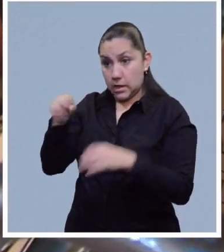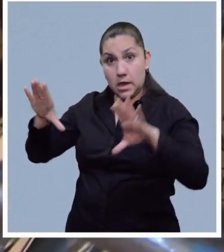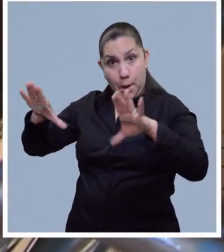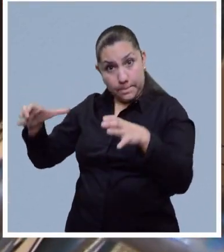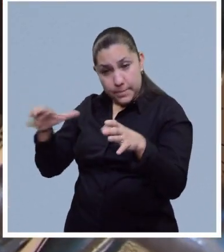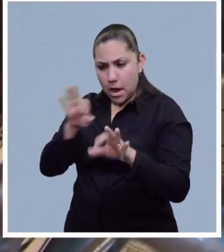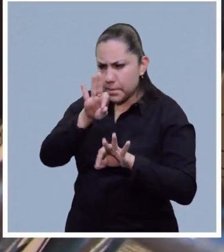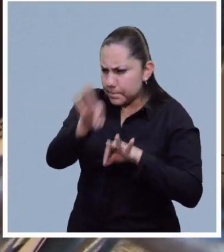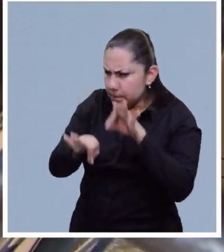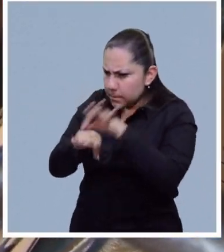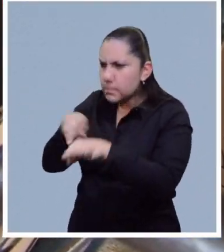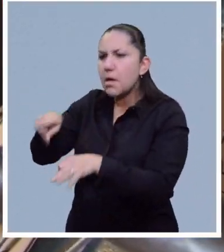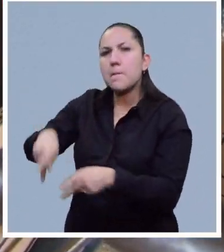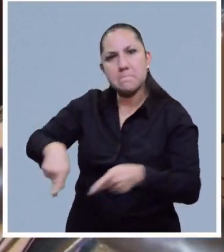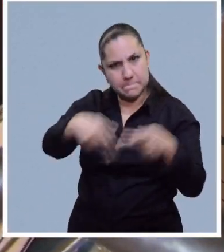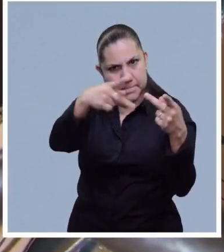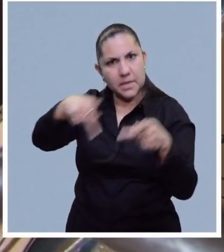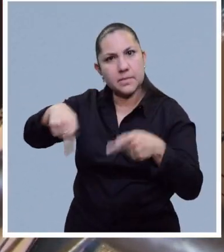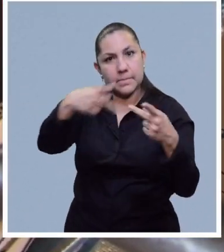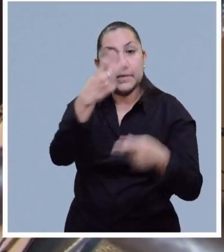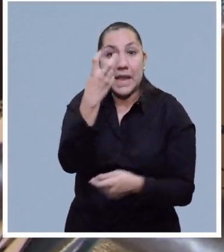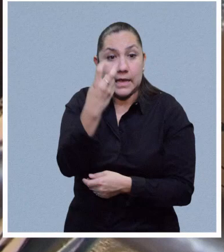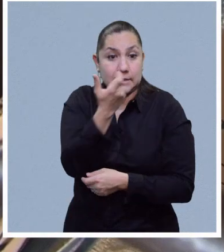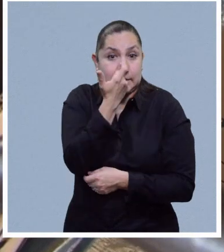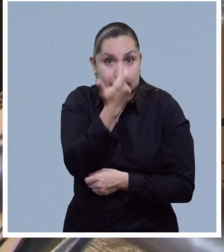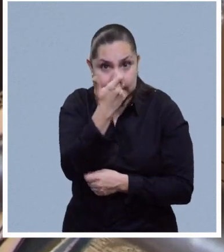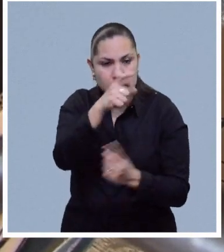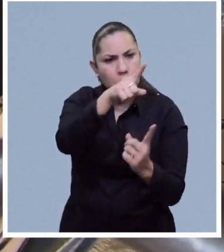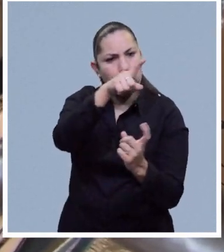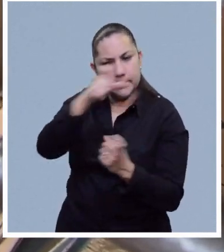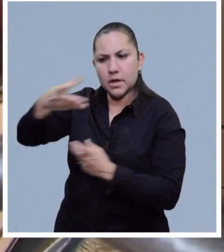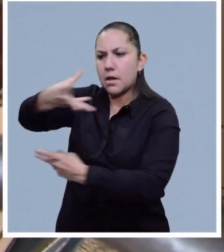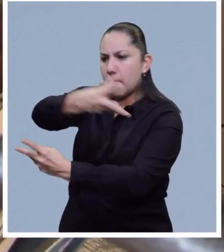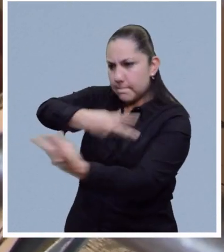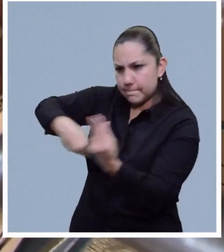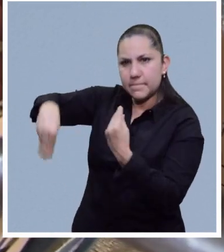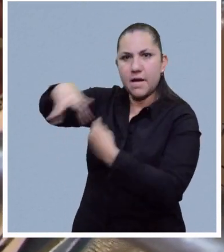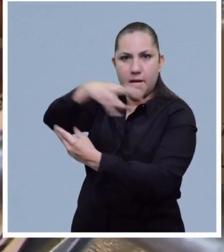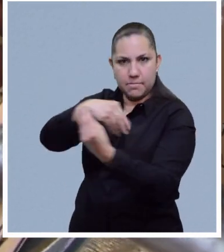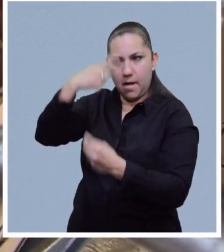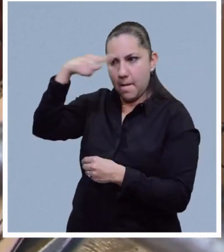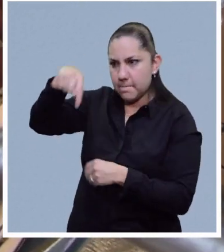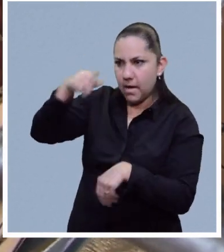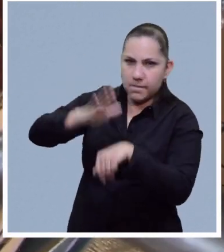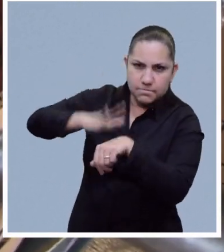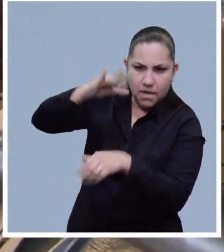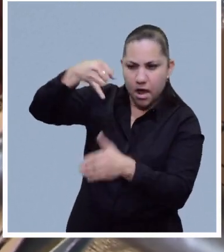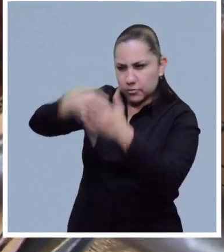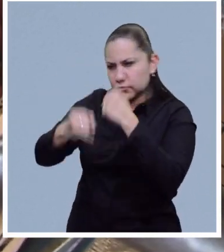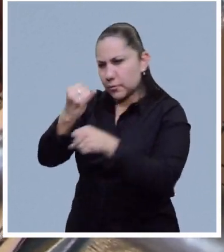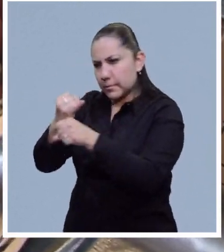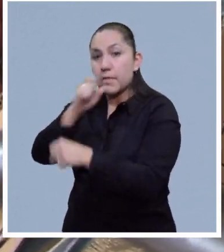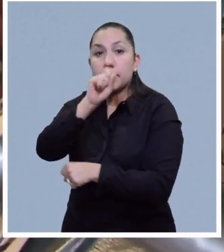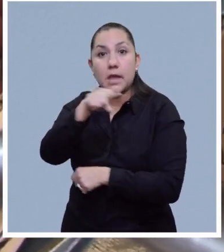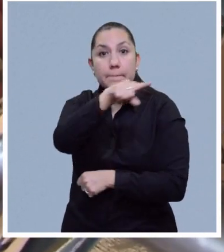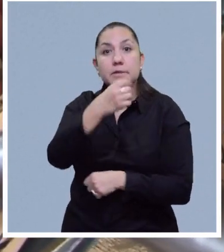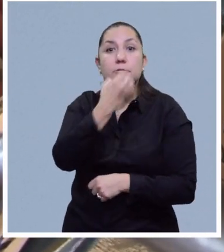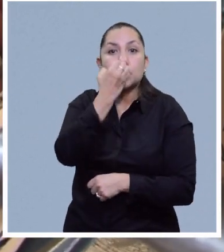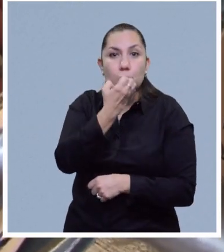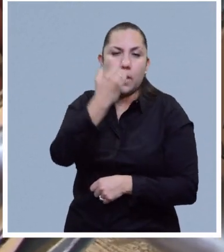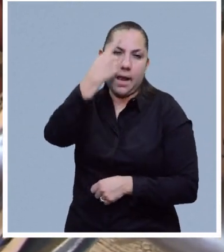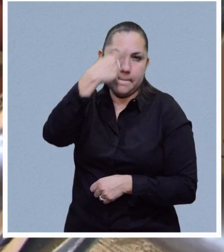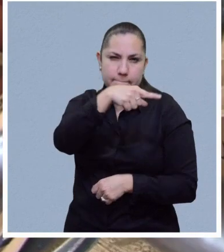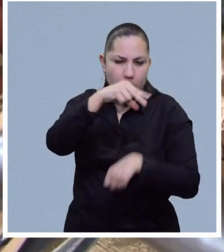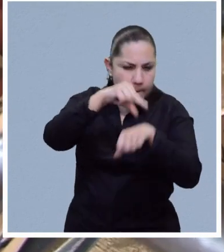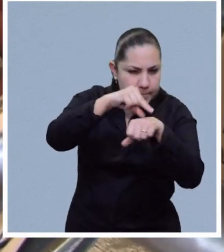con la venta de huevo, el centro contribuye con recursos económicos para su propio mantenimiento y el de la Facultad de Medicina Veterinaria